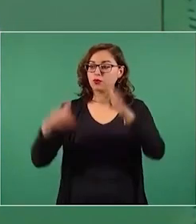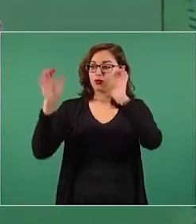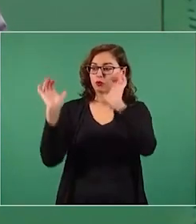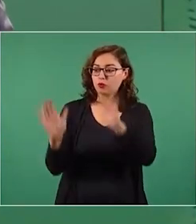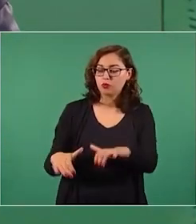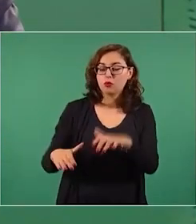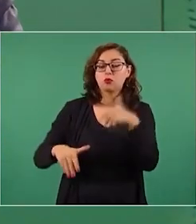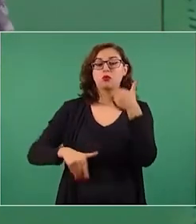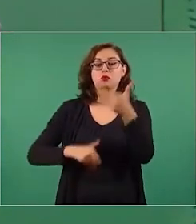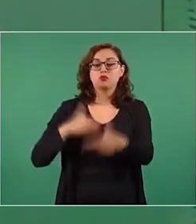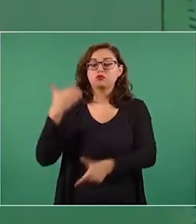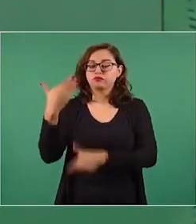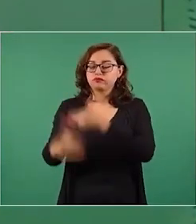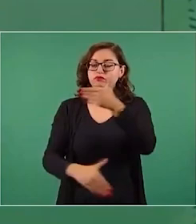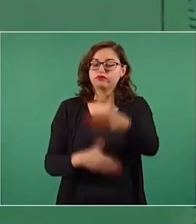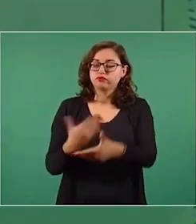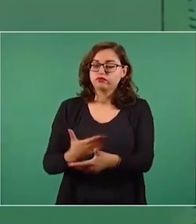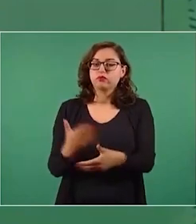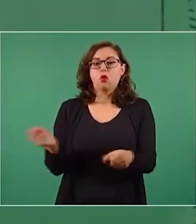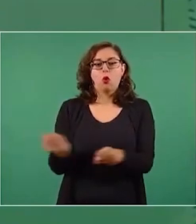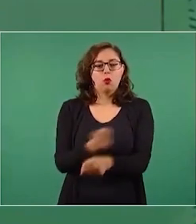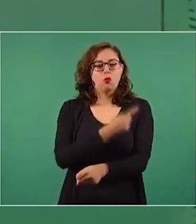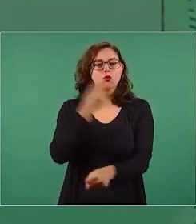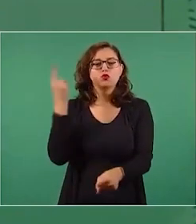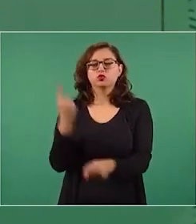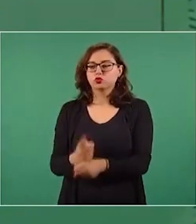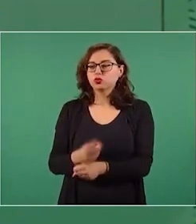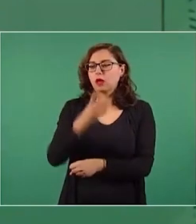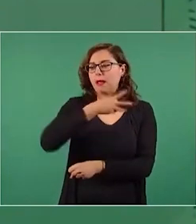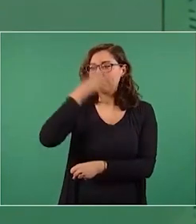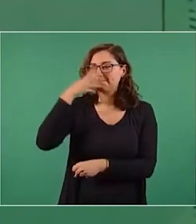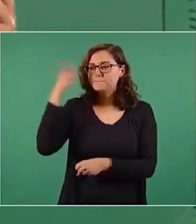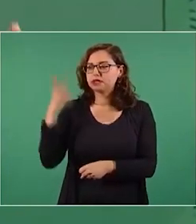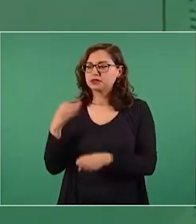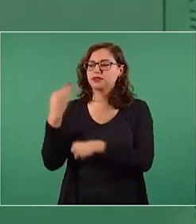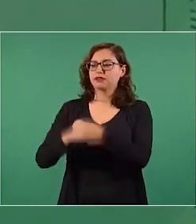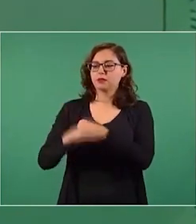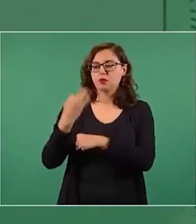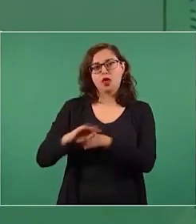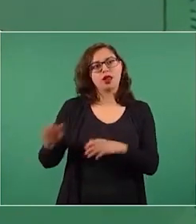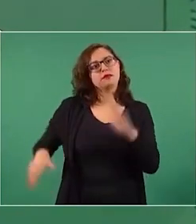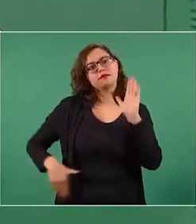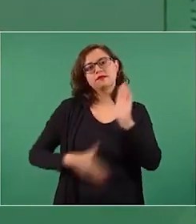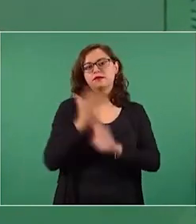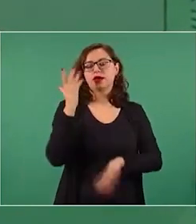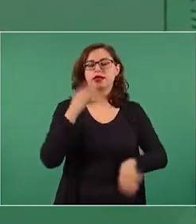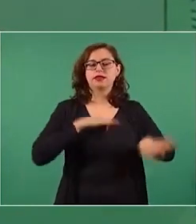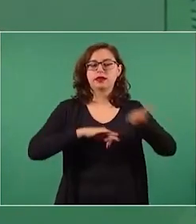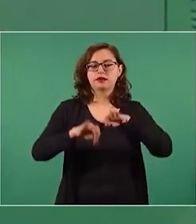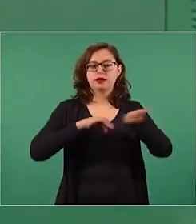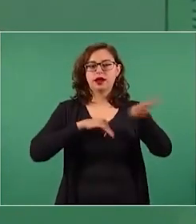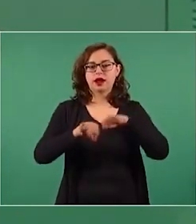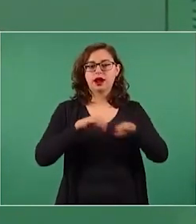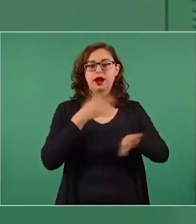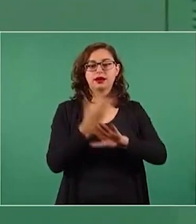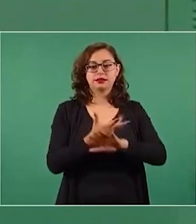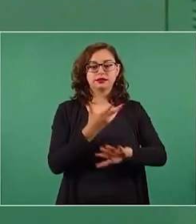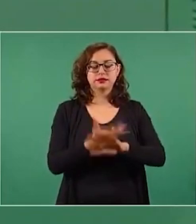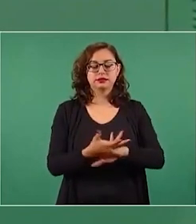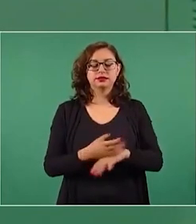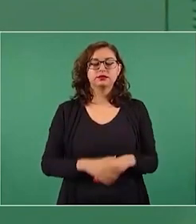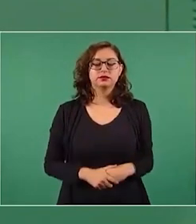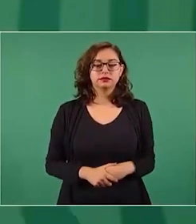la oportunidad de obtener una visa temporal de trabajo, porque se va a requerir